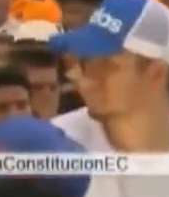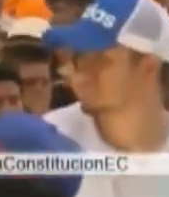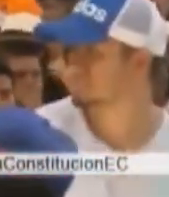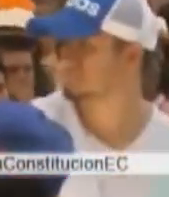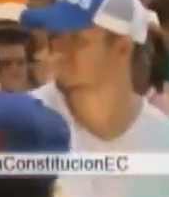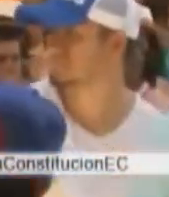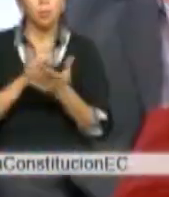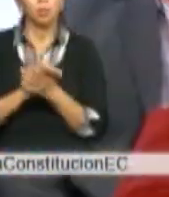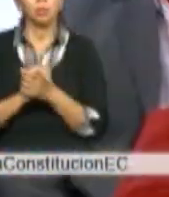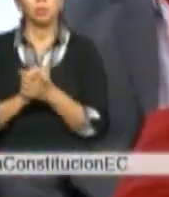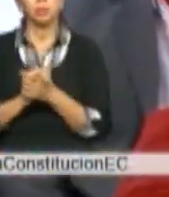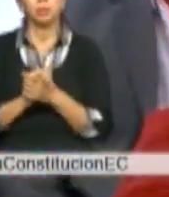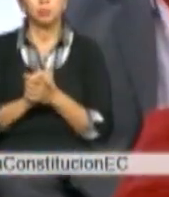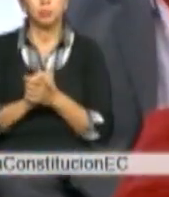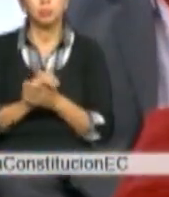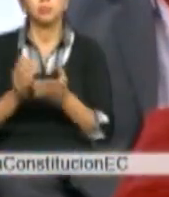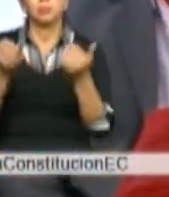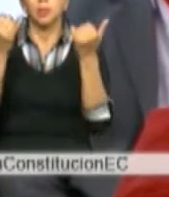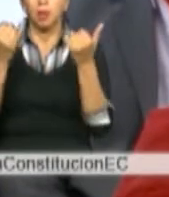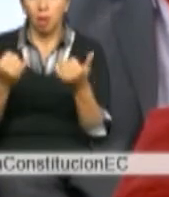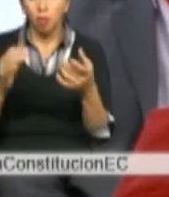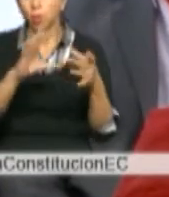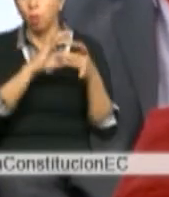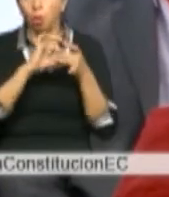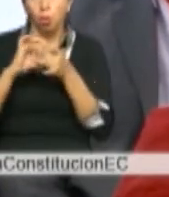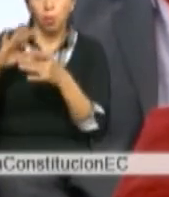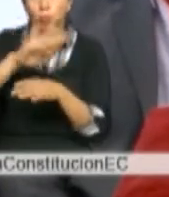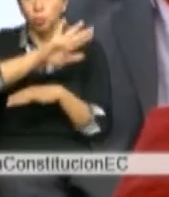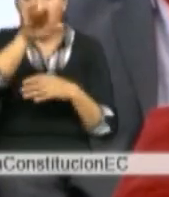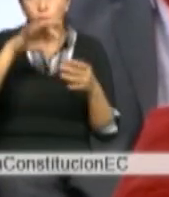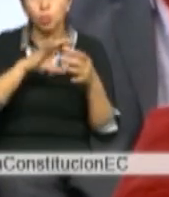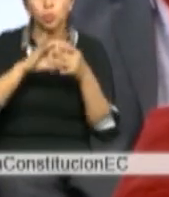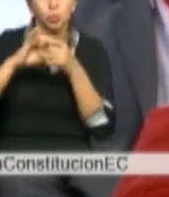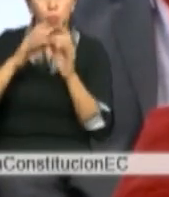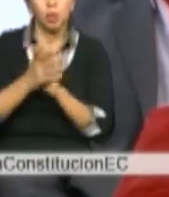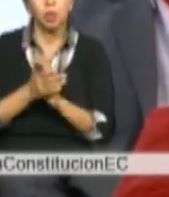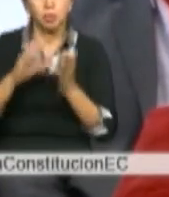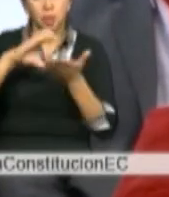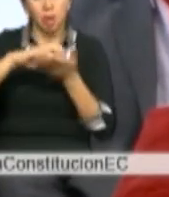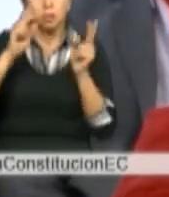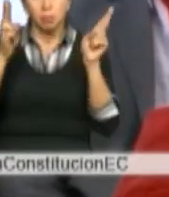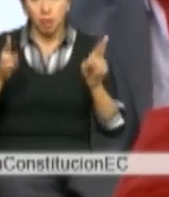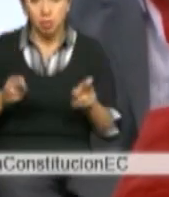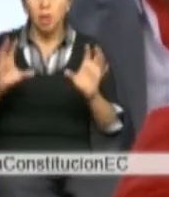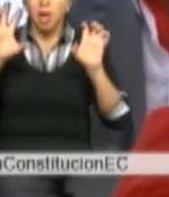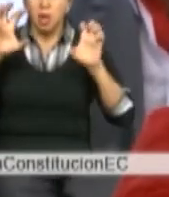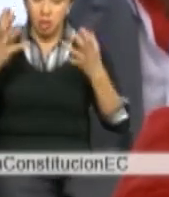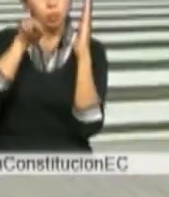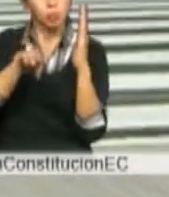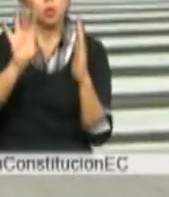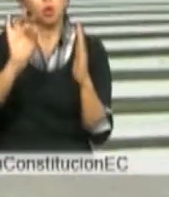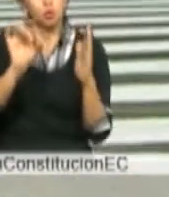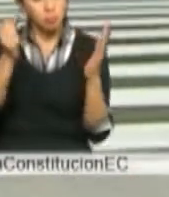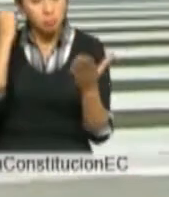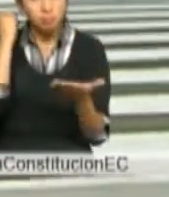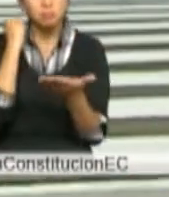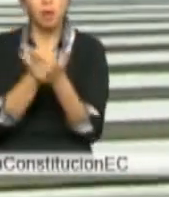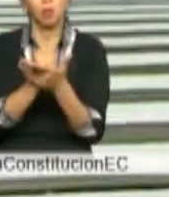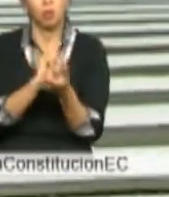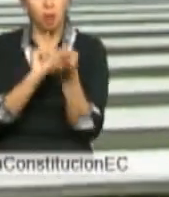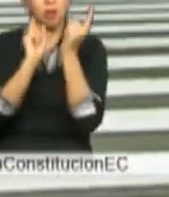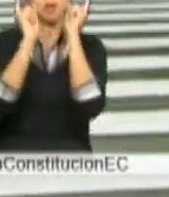transformador que logró el gobierno del general Eloy Alfaro, quien precisamente nació en Montecristi y gobernó el país en dos mandatos, de